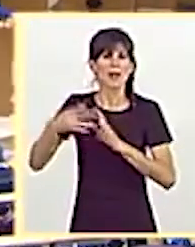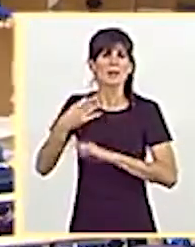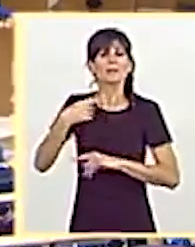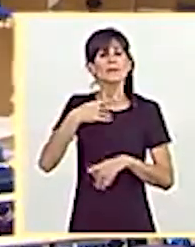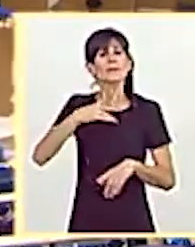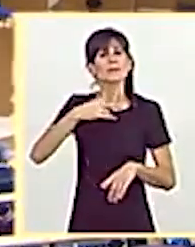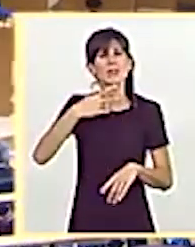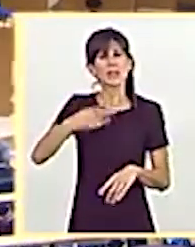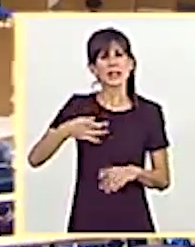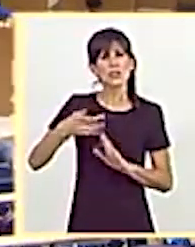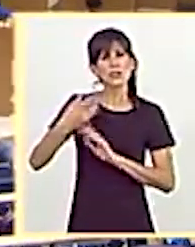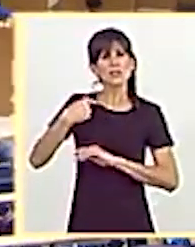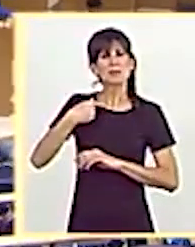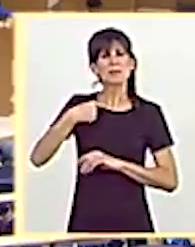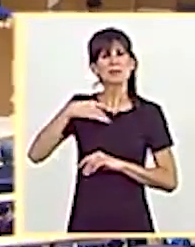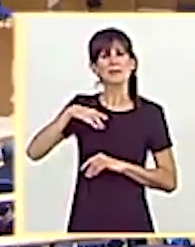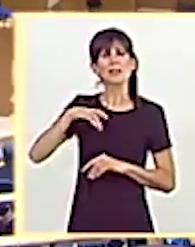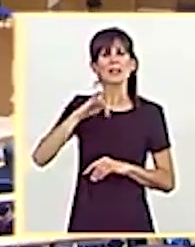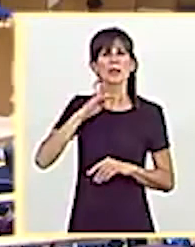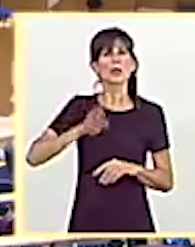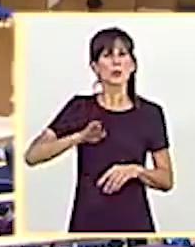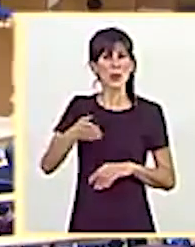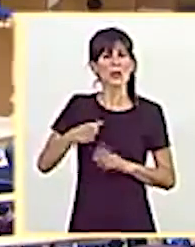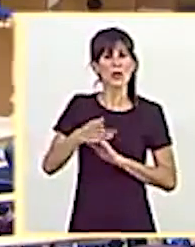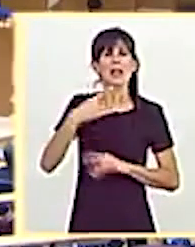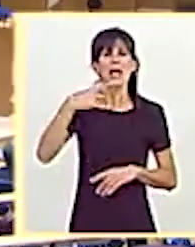Parlamentario Esquerra Republicana E.H. Bildo.